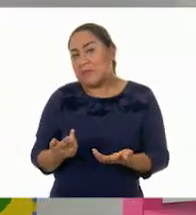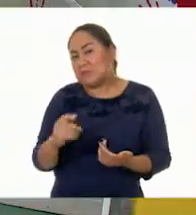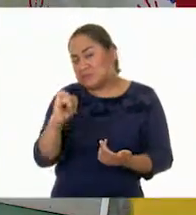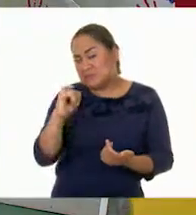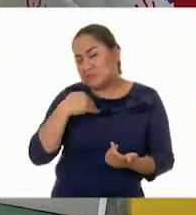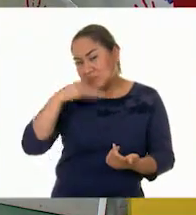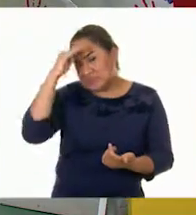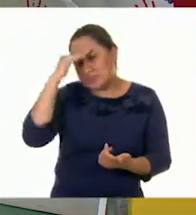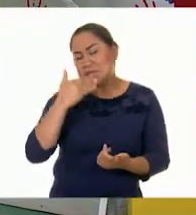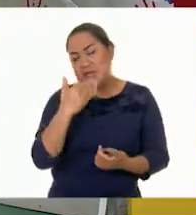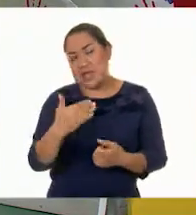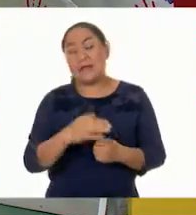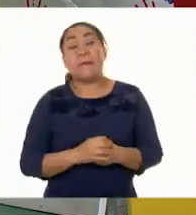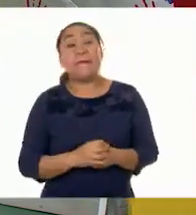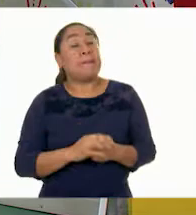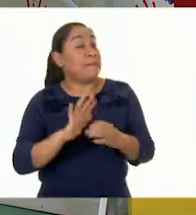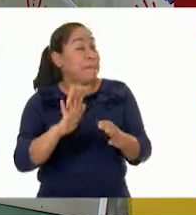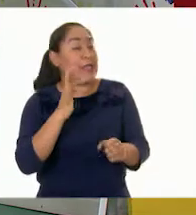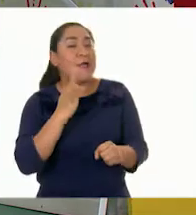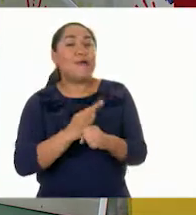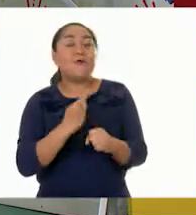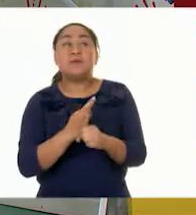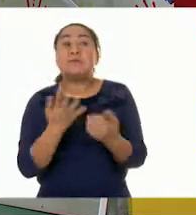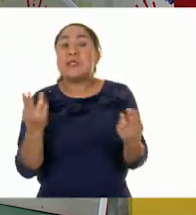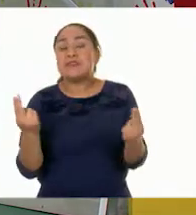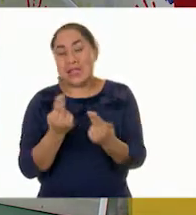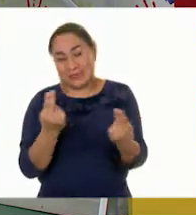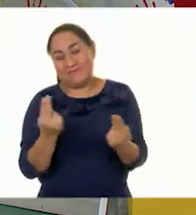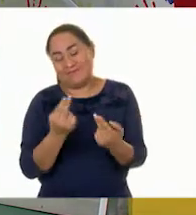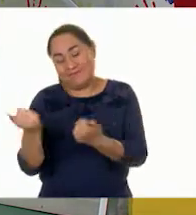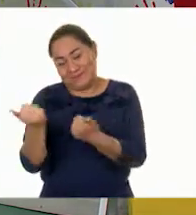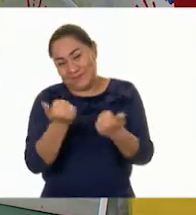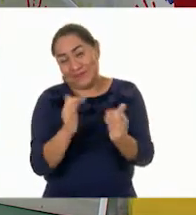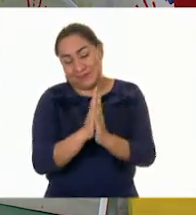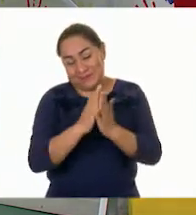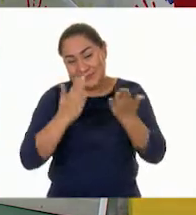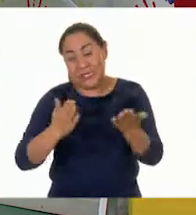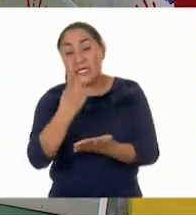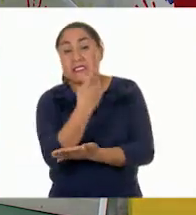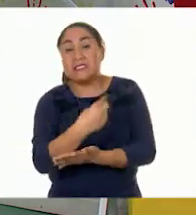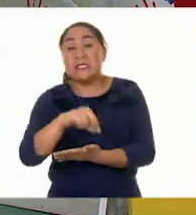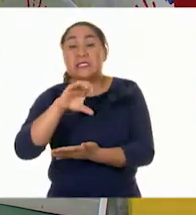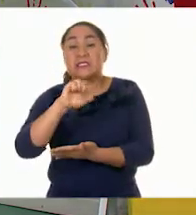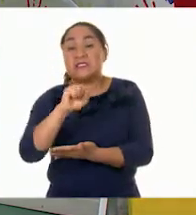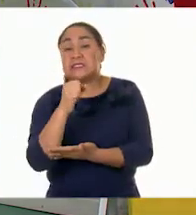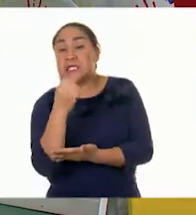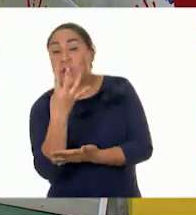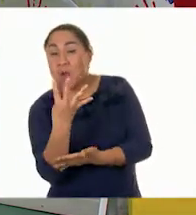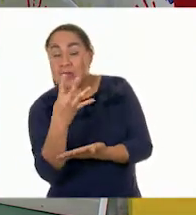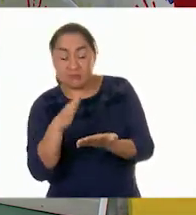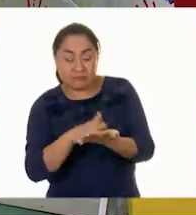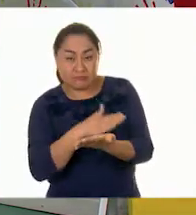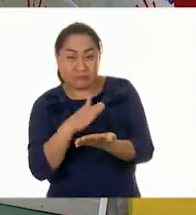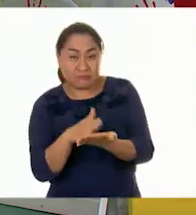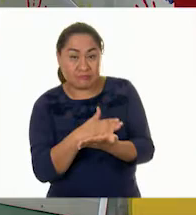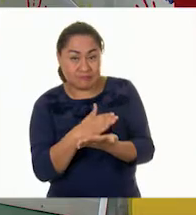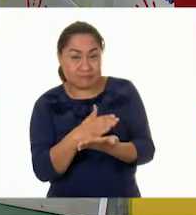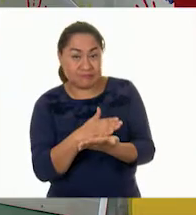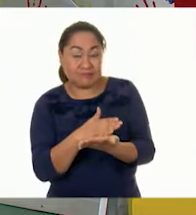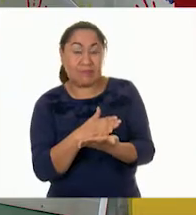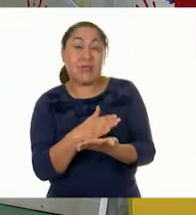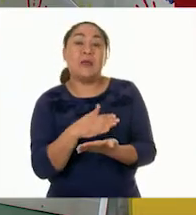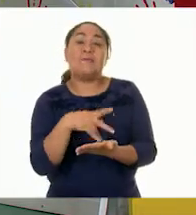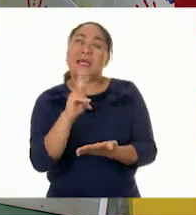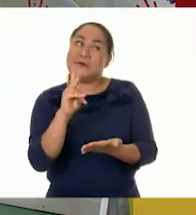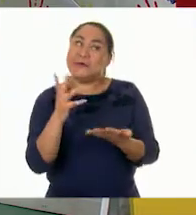necesitamos trabajar con la página 164. Pero tenemos que